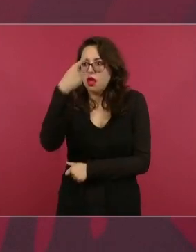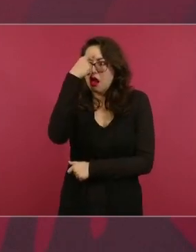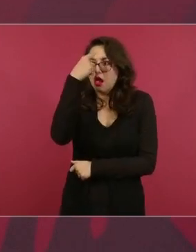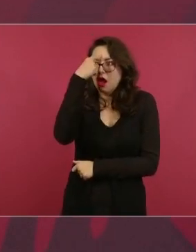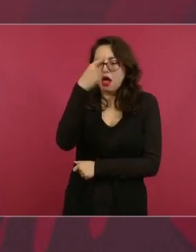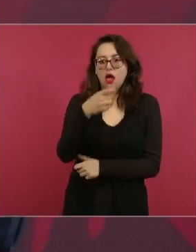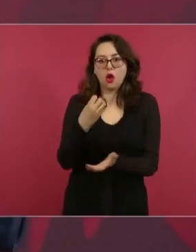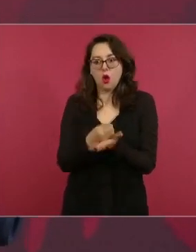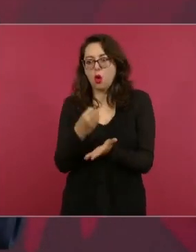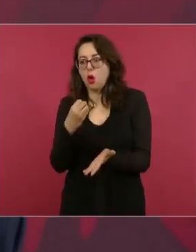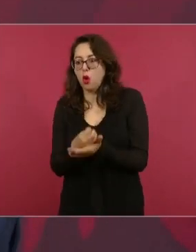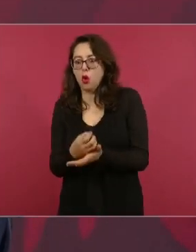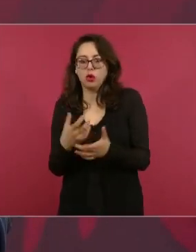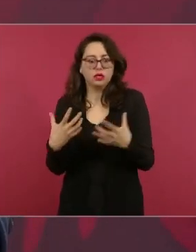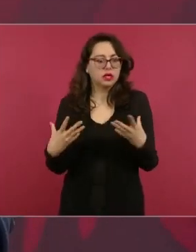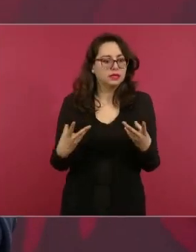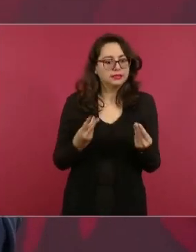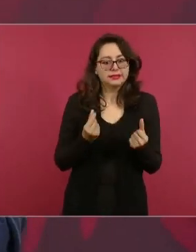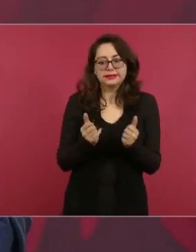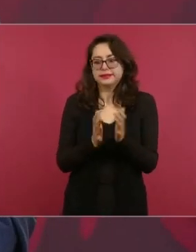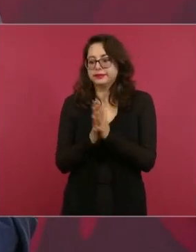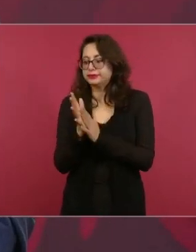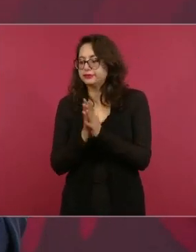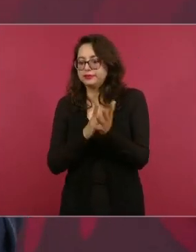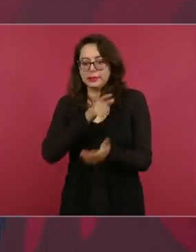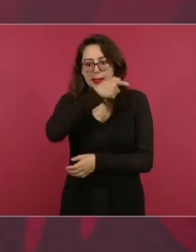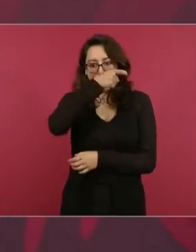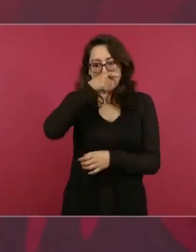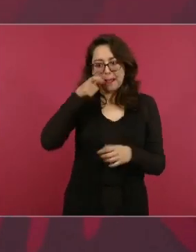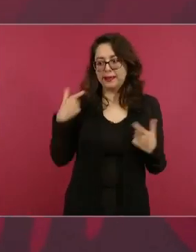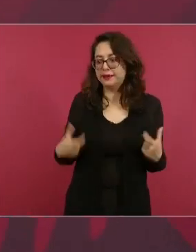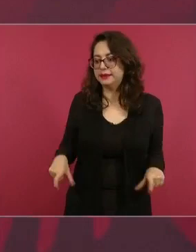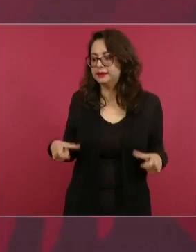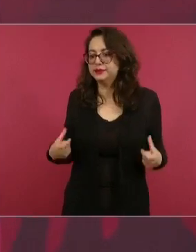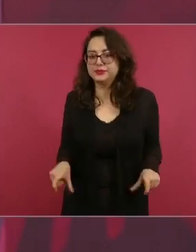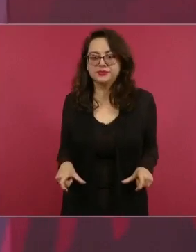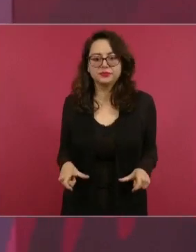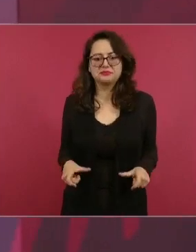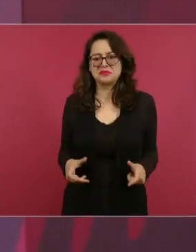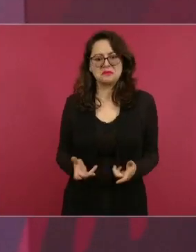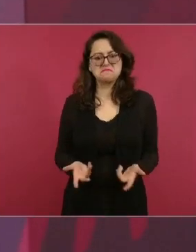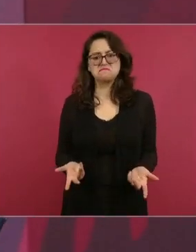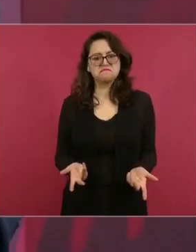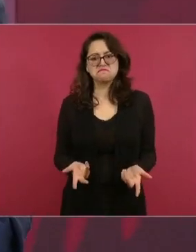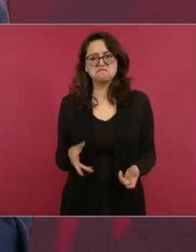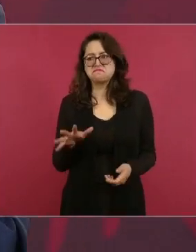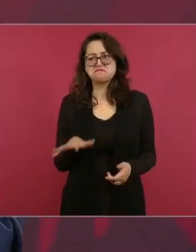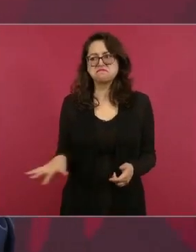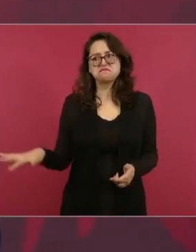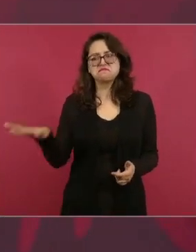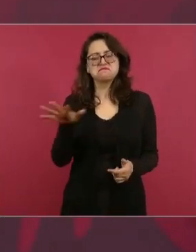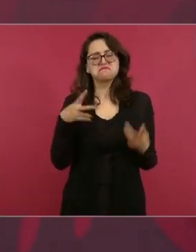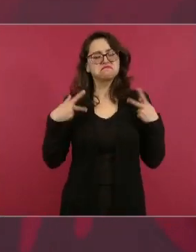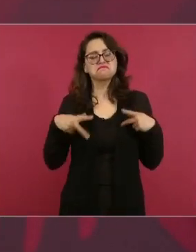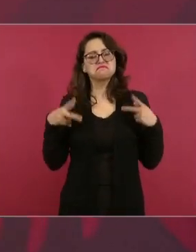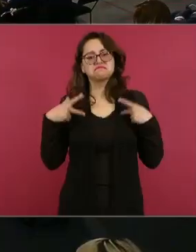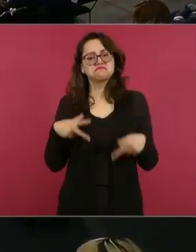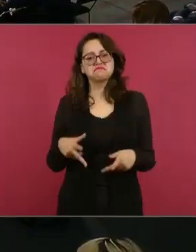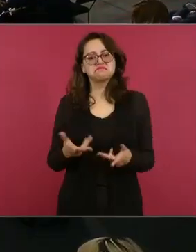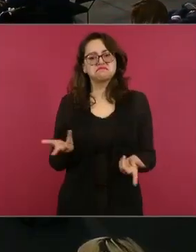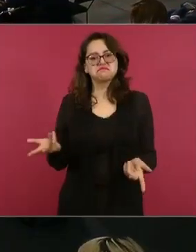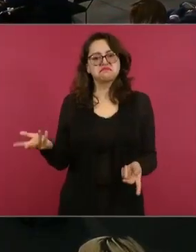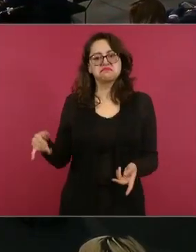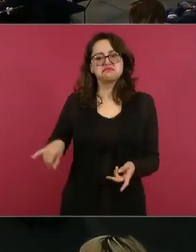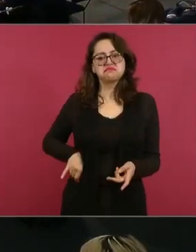por eso en el Chilambalán lo que se escribe sorprende por la